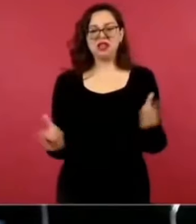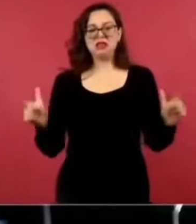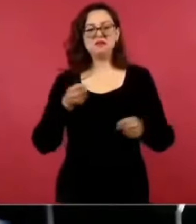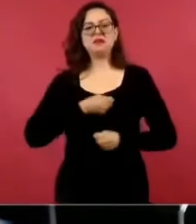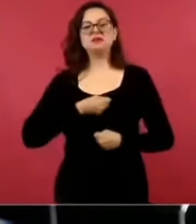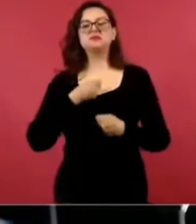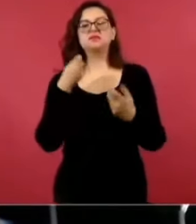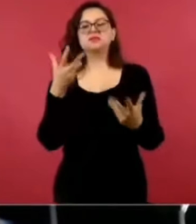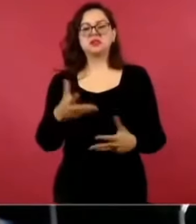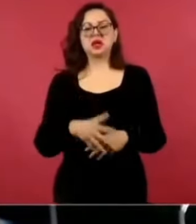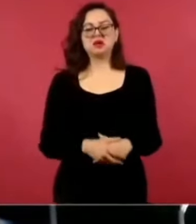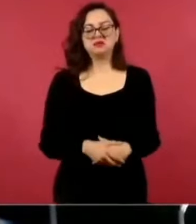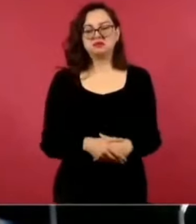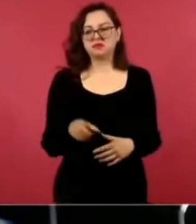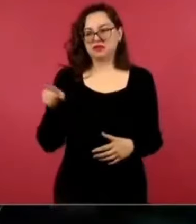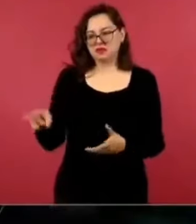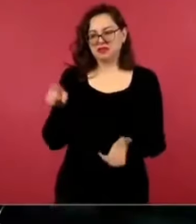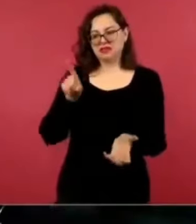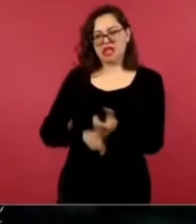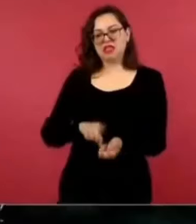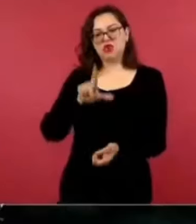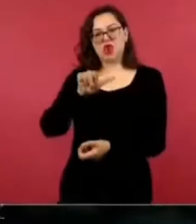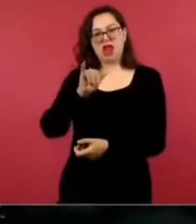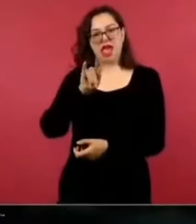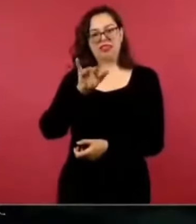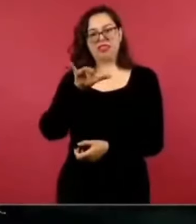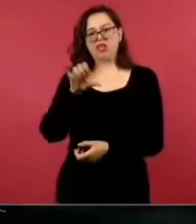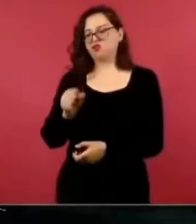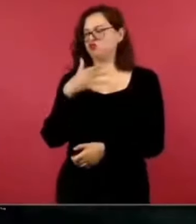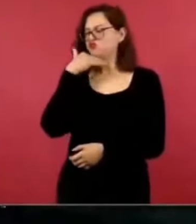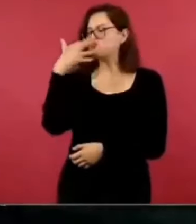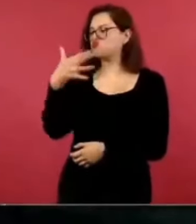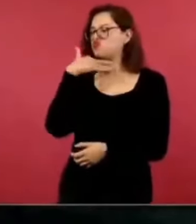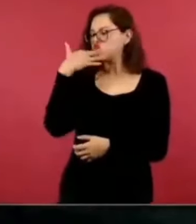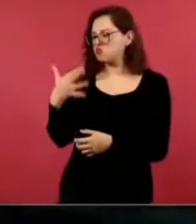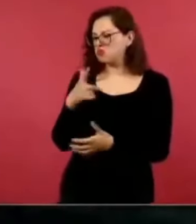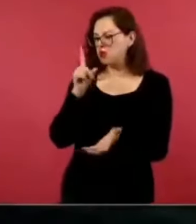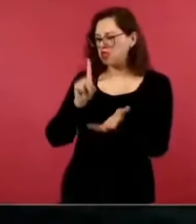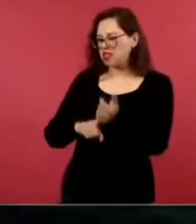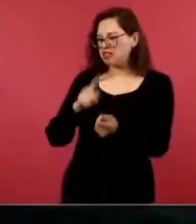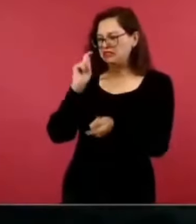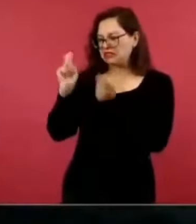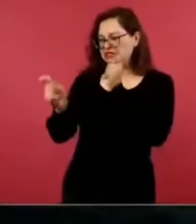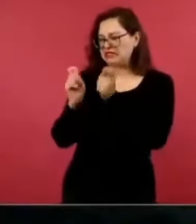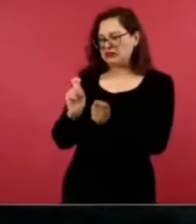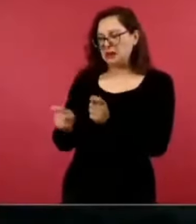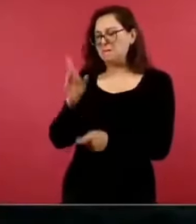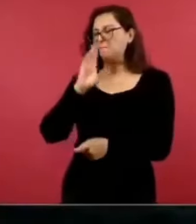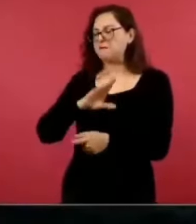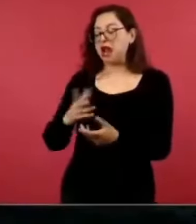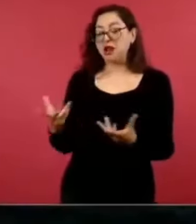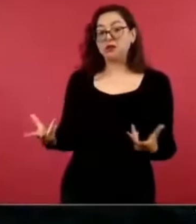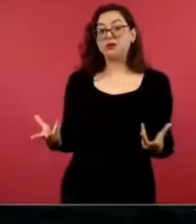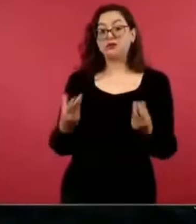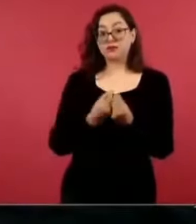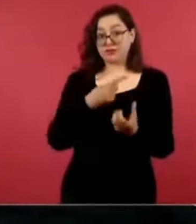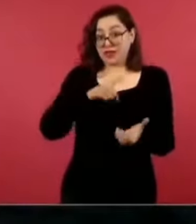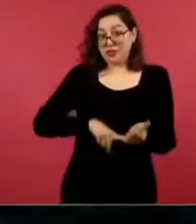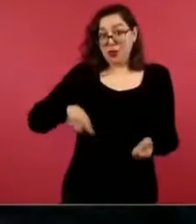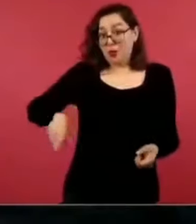por evidenciar las irregularidades en la operación de las empresas de salud que están detrás de Latinos?